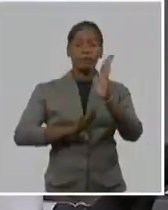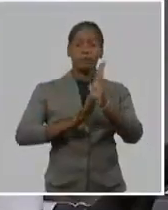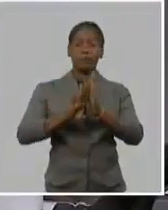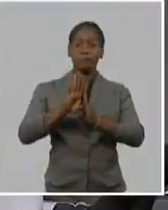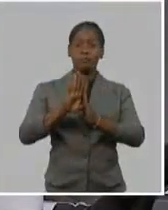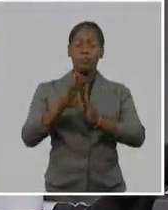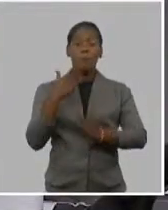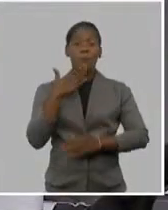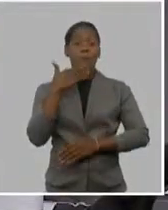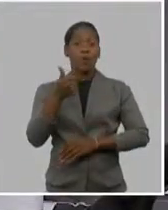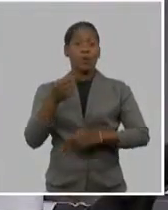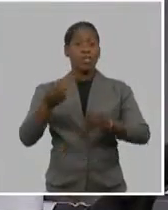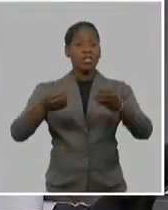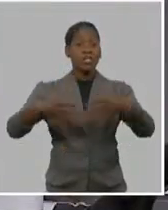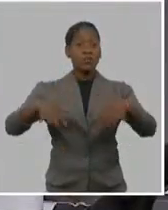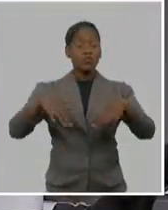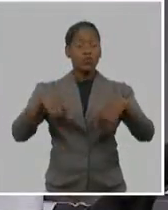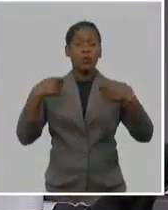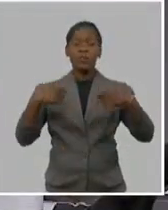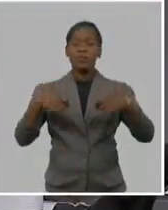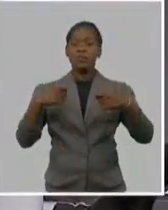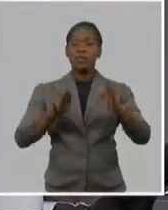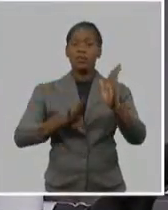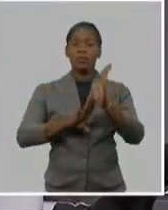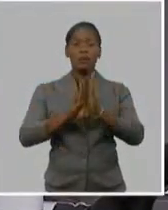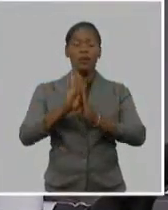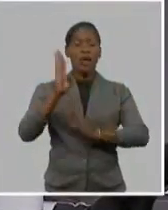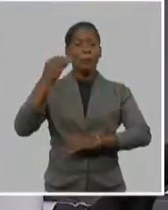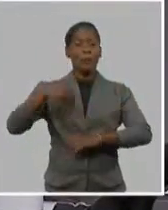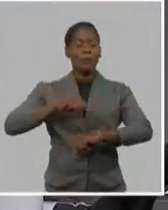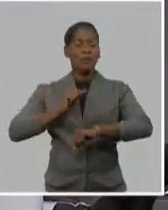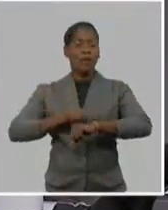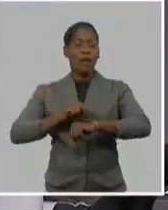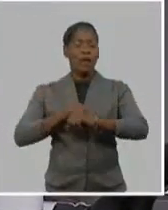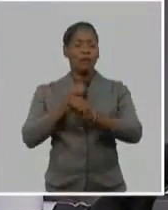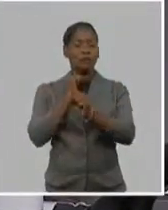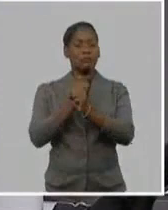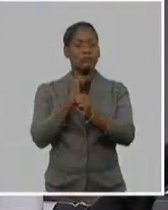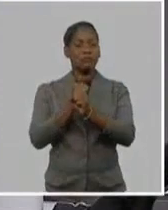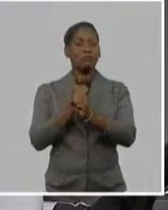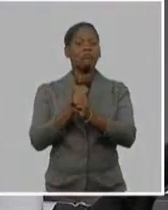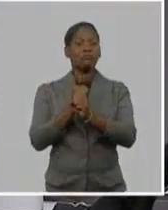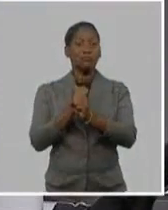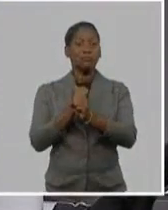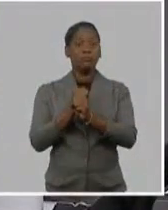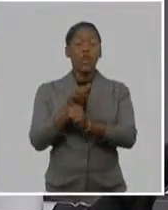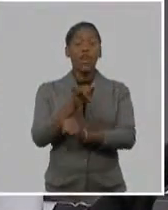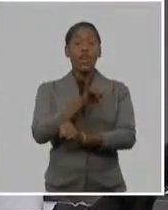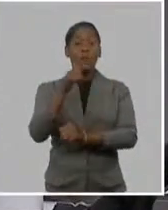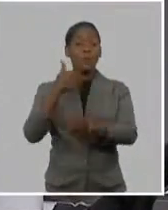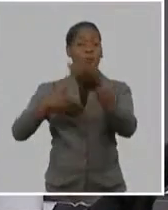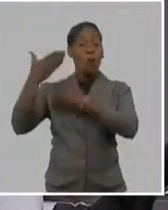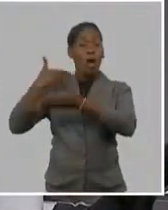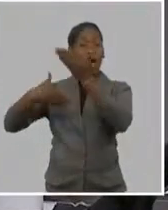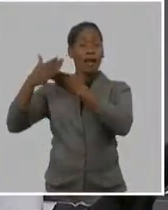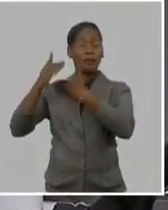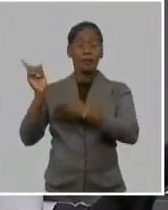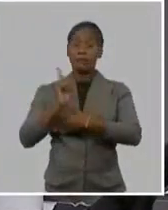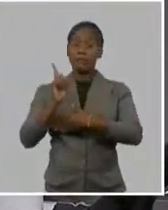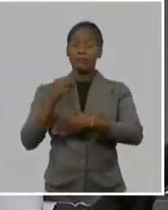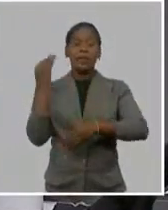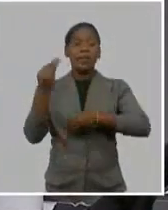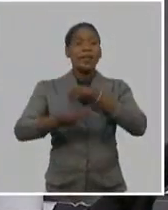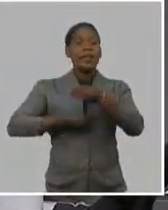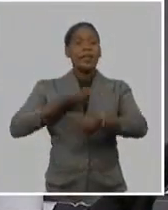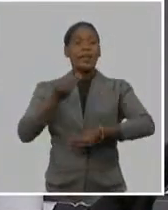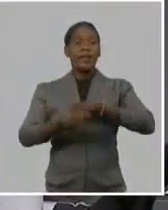un nuevo escenario y por tanto muy bien se dijo que no podemos seguir haciendo lo mismo que hemos hecho hasta